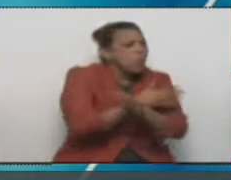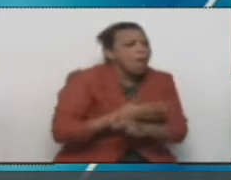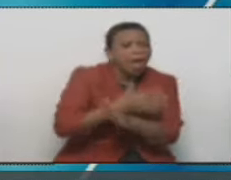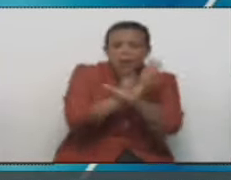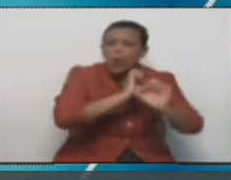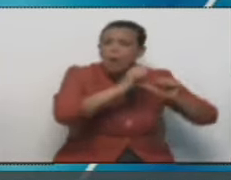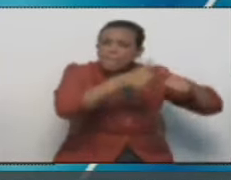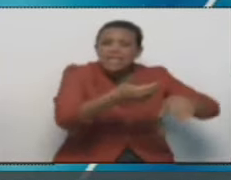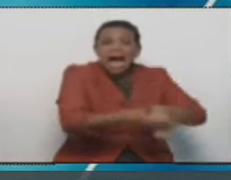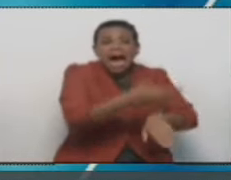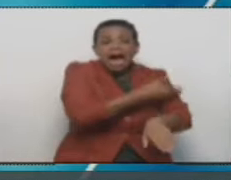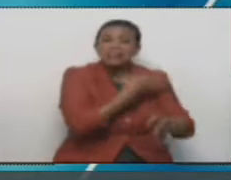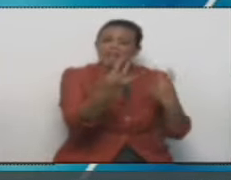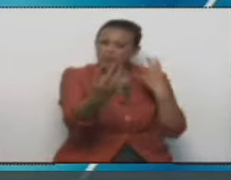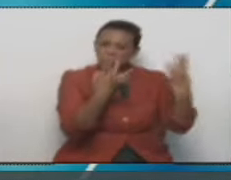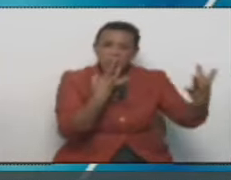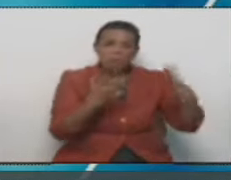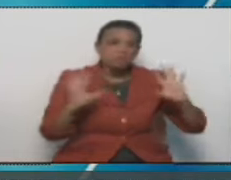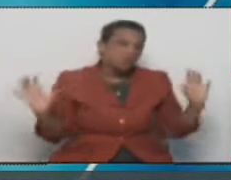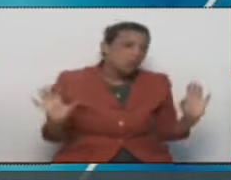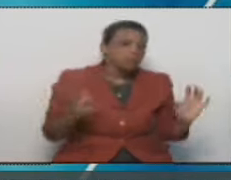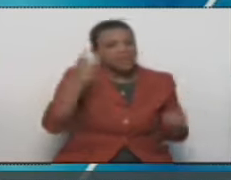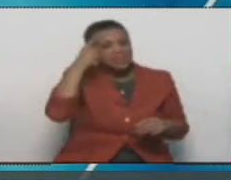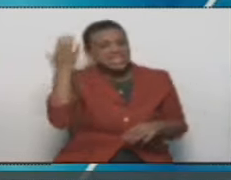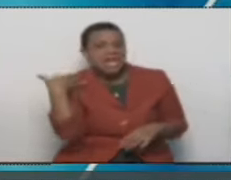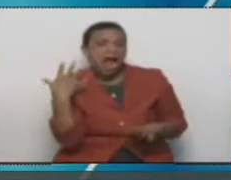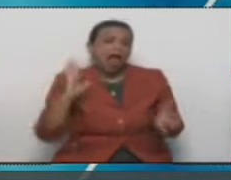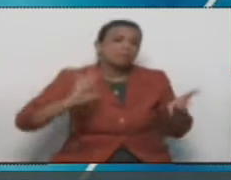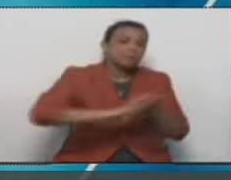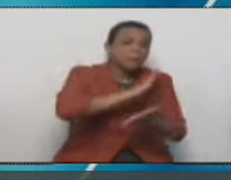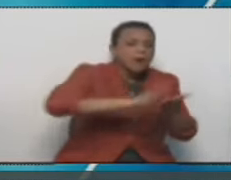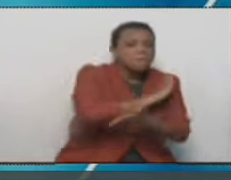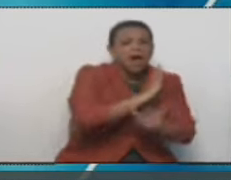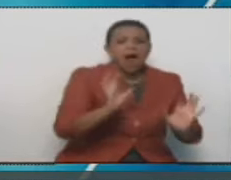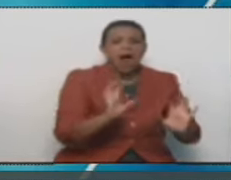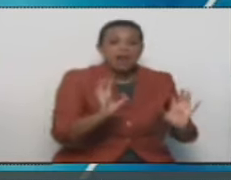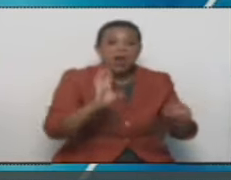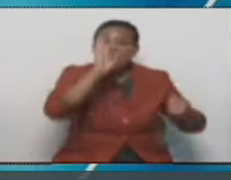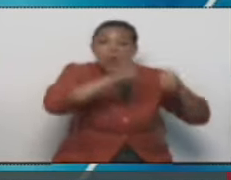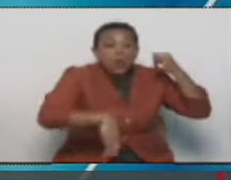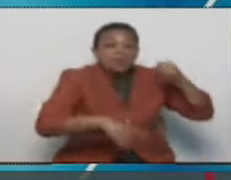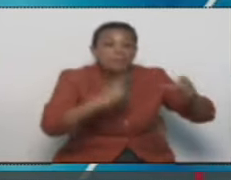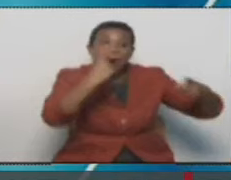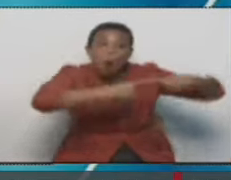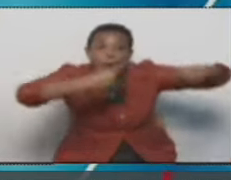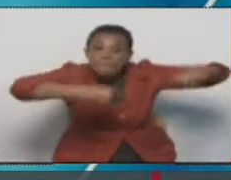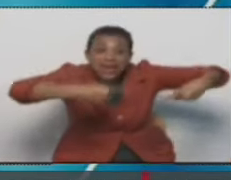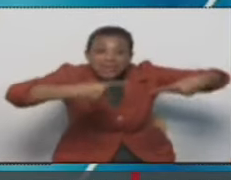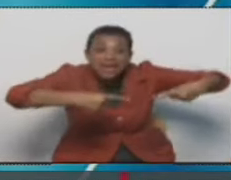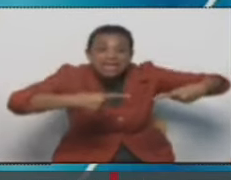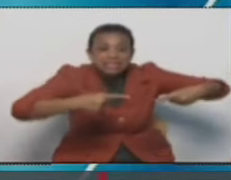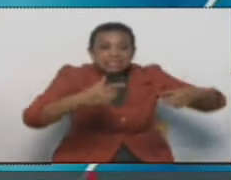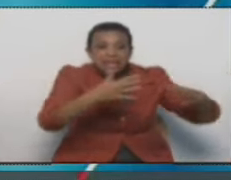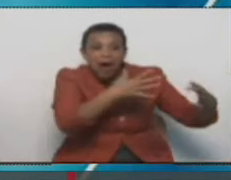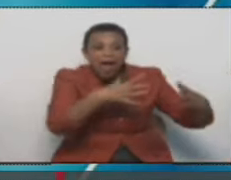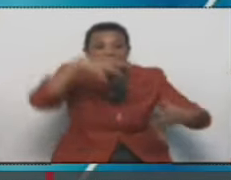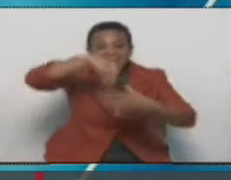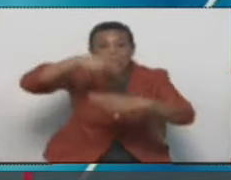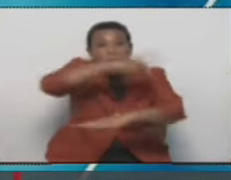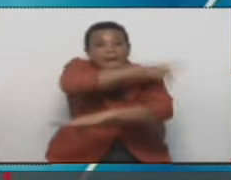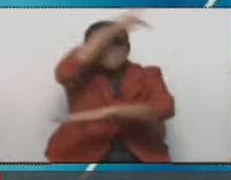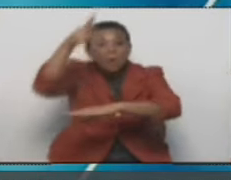inició antes de la FITELBEN. Fueron días de eliminatorias y la semifinal y la final fue en el medio del poliedro,